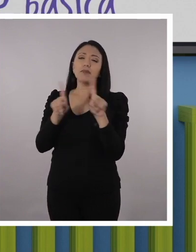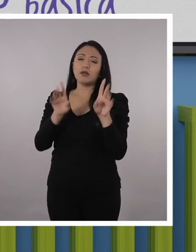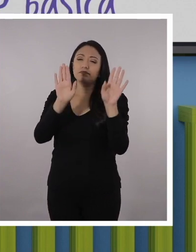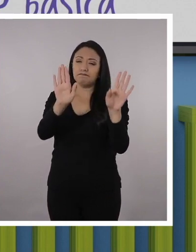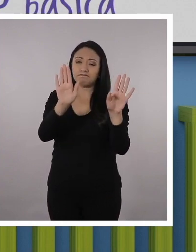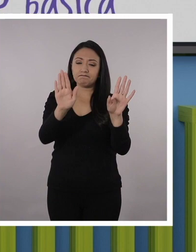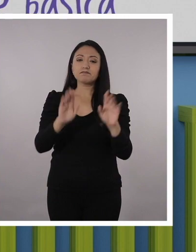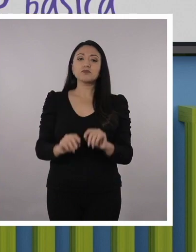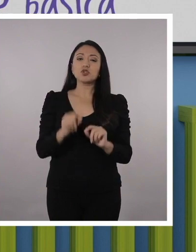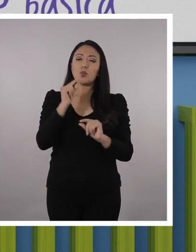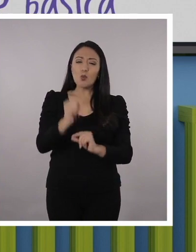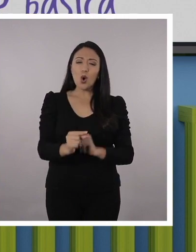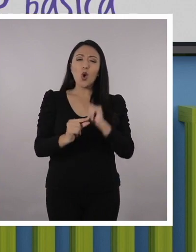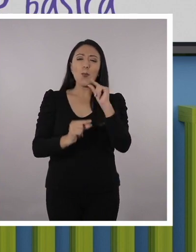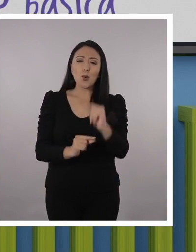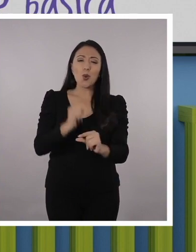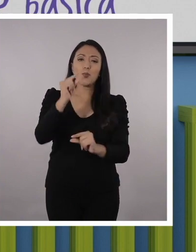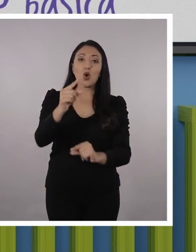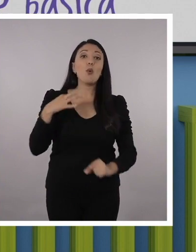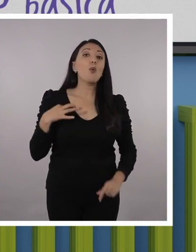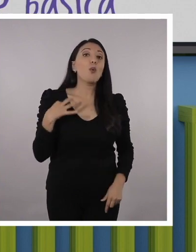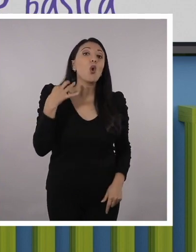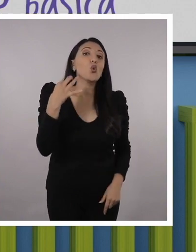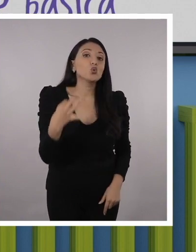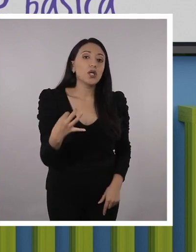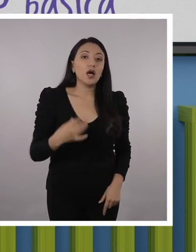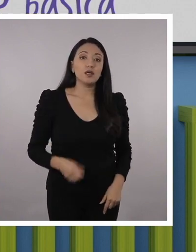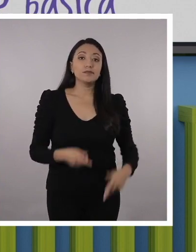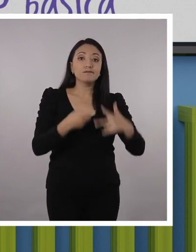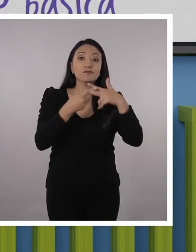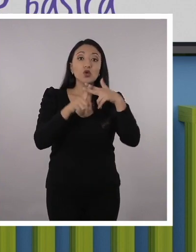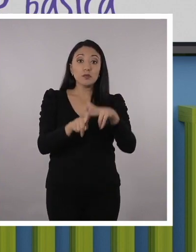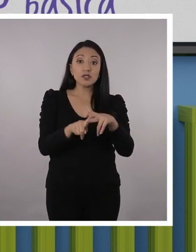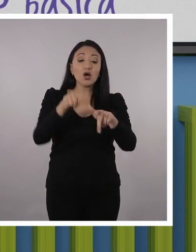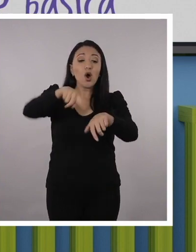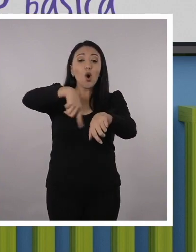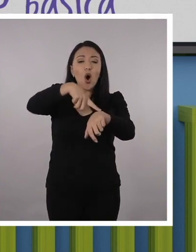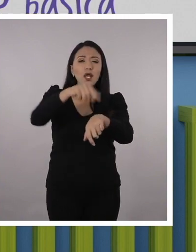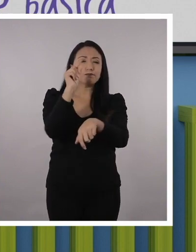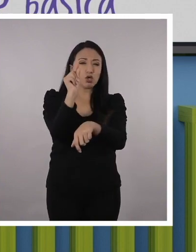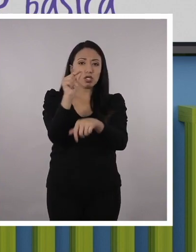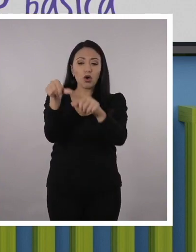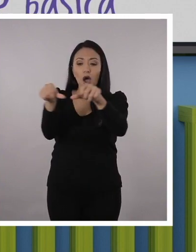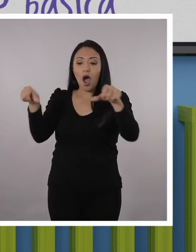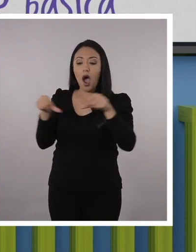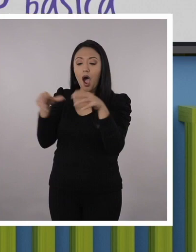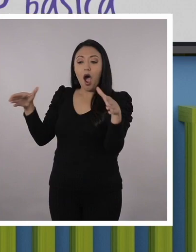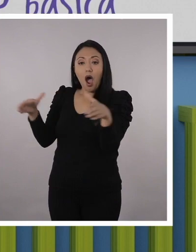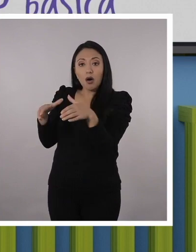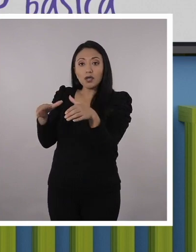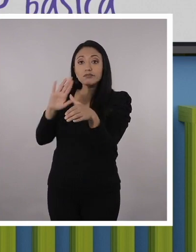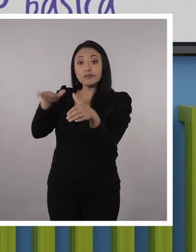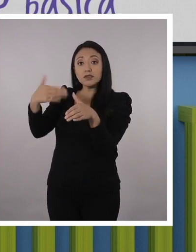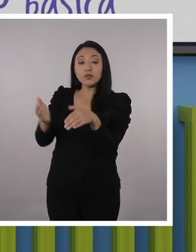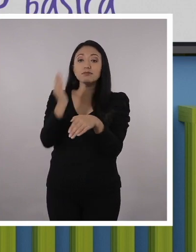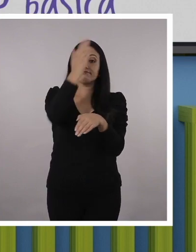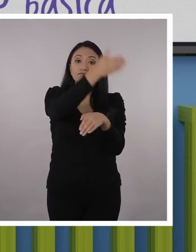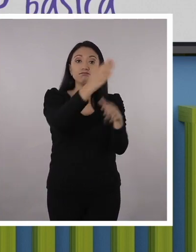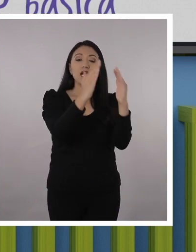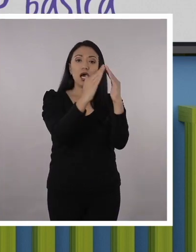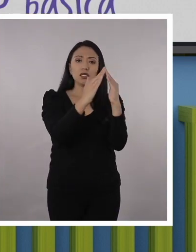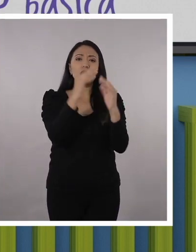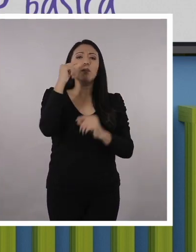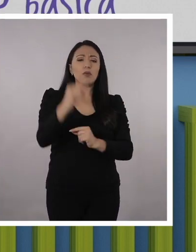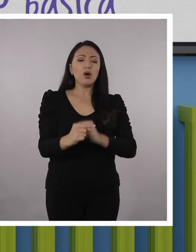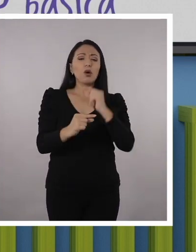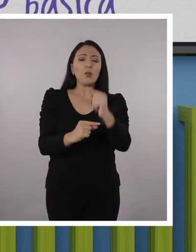forma distinta. El retorno será progresivo y voluntario. Comenzaremos con unas pocas horas en las aulas y luego en casa.